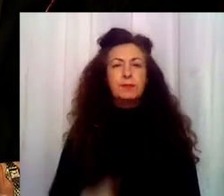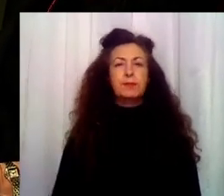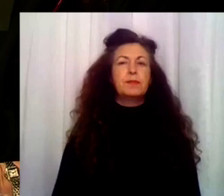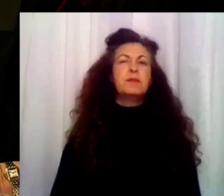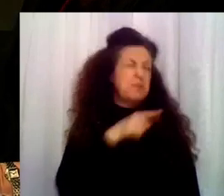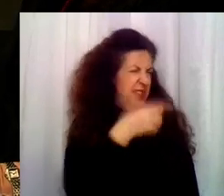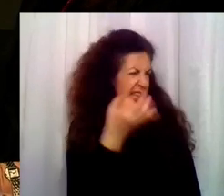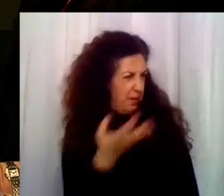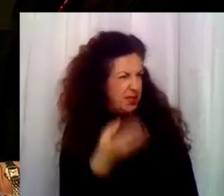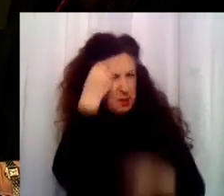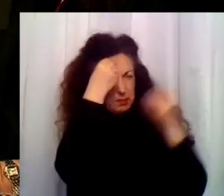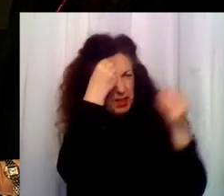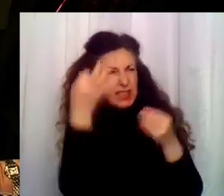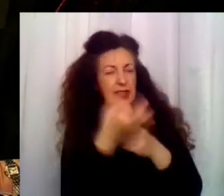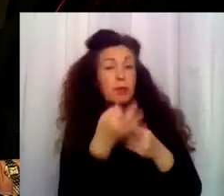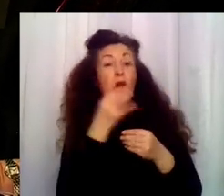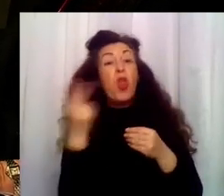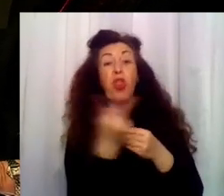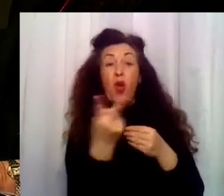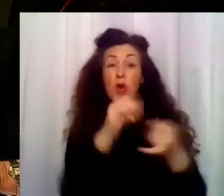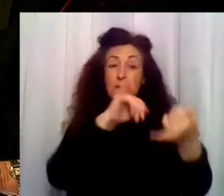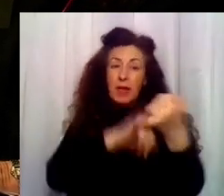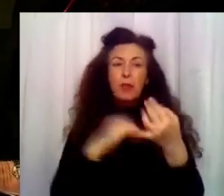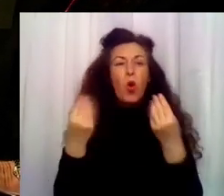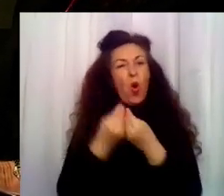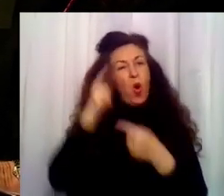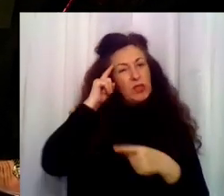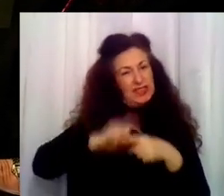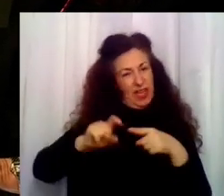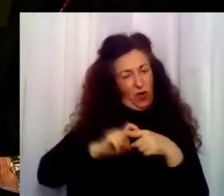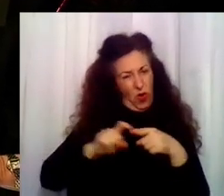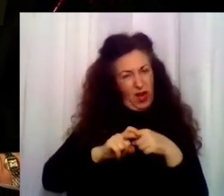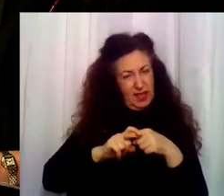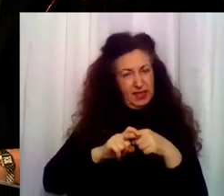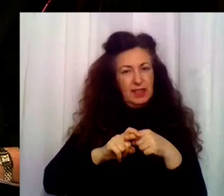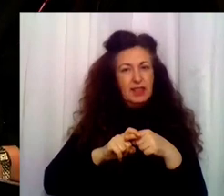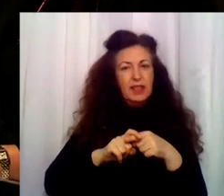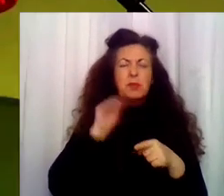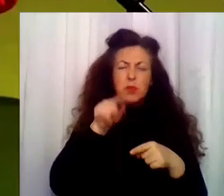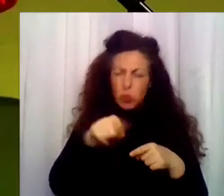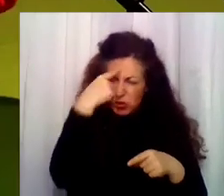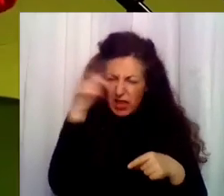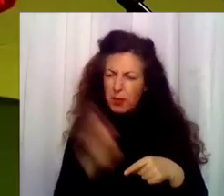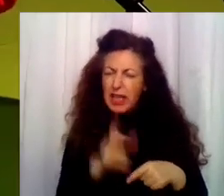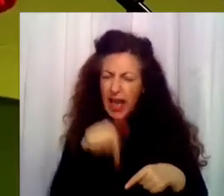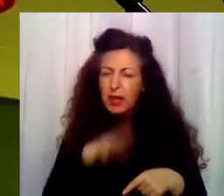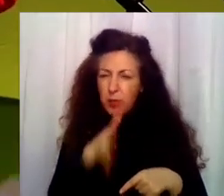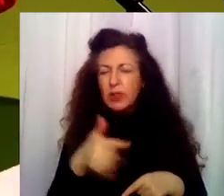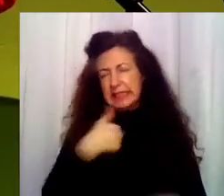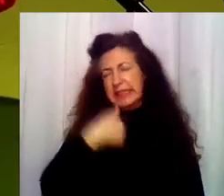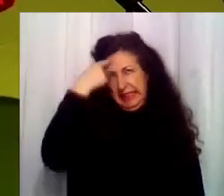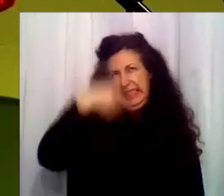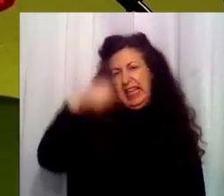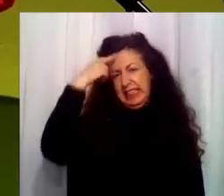una y otra vez. Hugo, ¿tú sabes por qué estás aquí? Bueno, no sé, la teoría. La teoría. Joder,